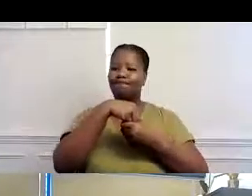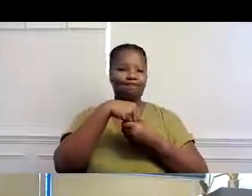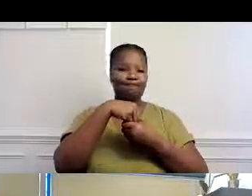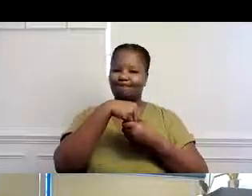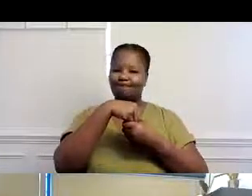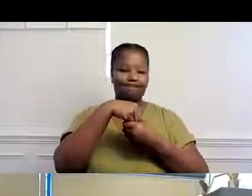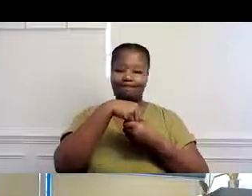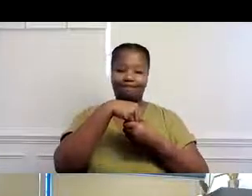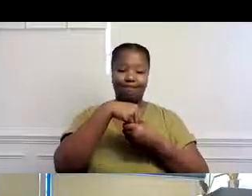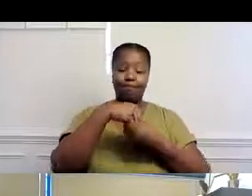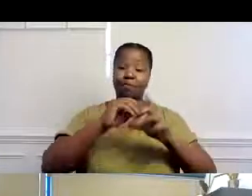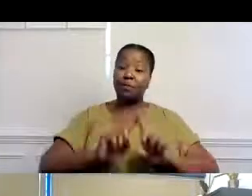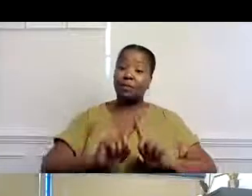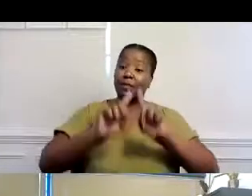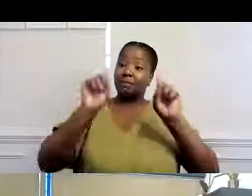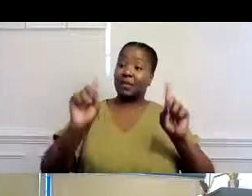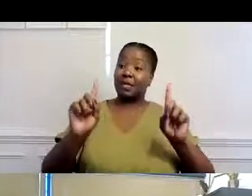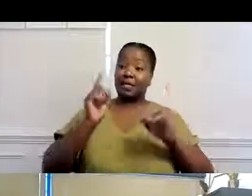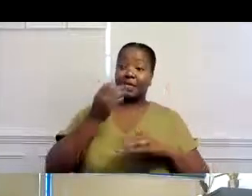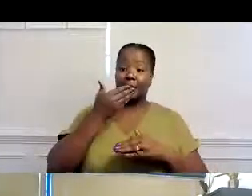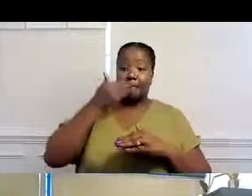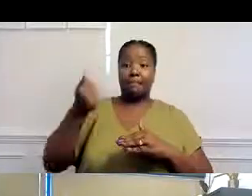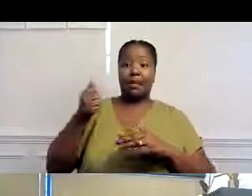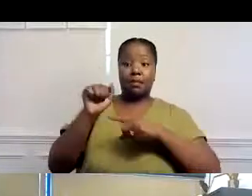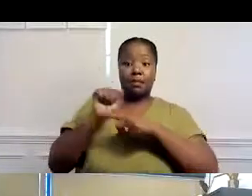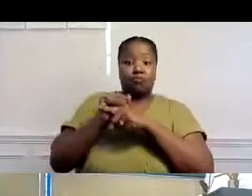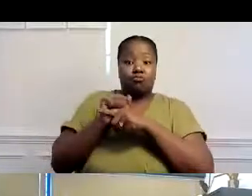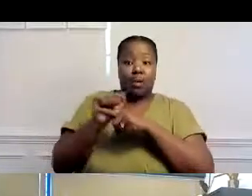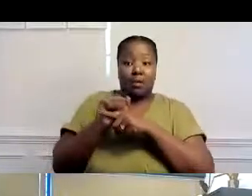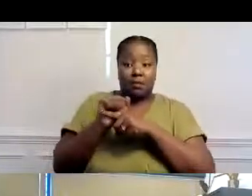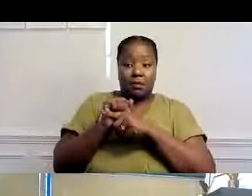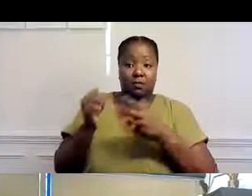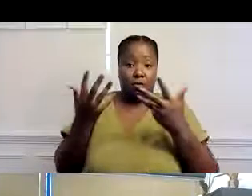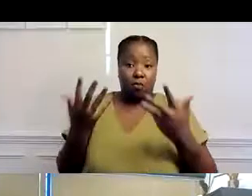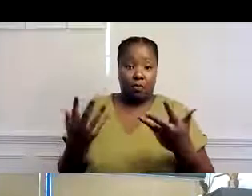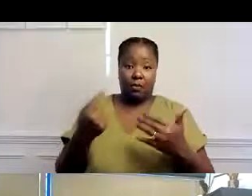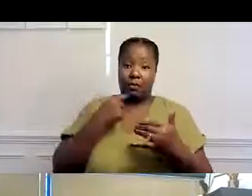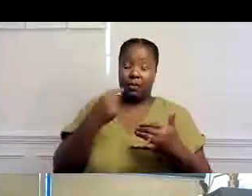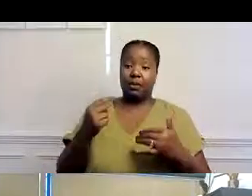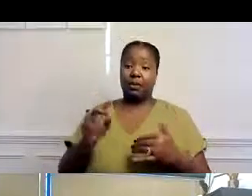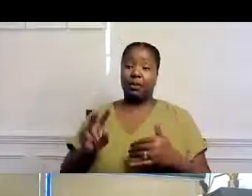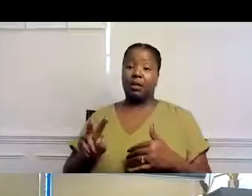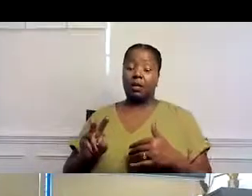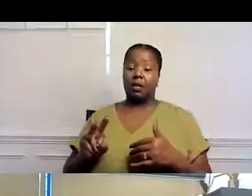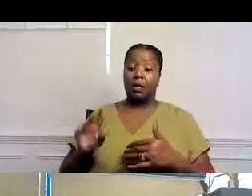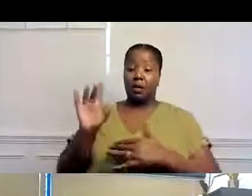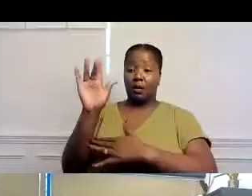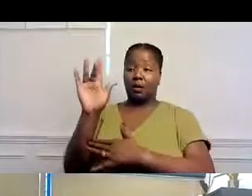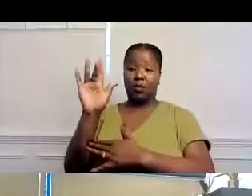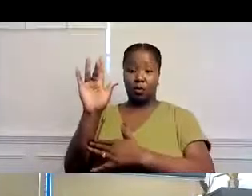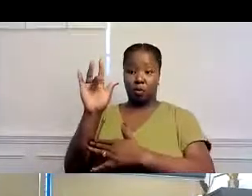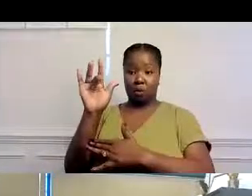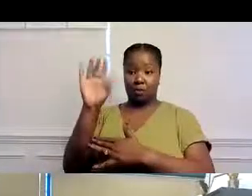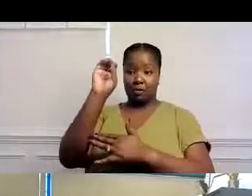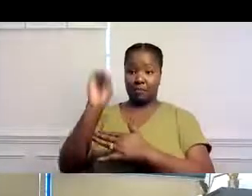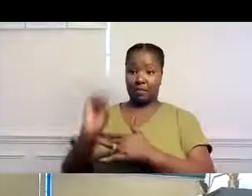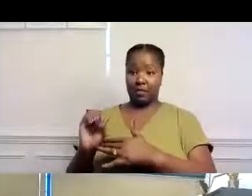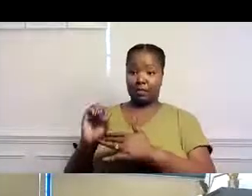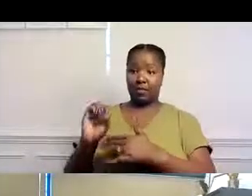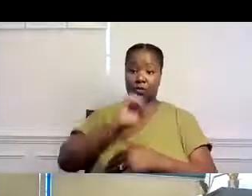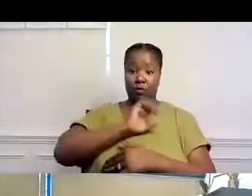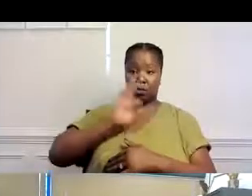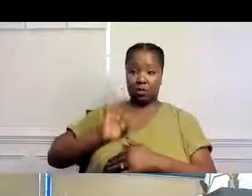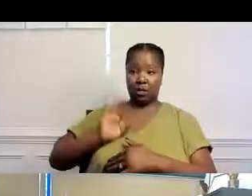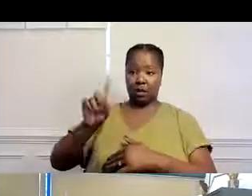pausas de inspección, no mencionó específicamente programas de adultos de día. Pero la mejor práctica es que el